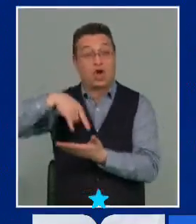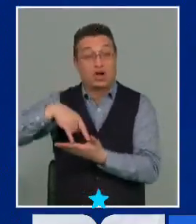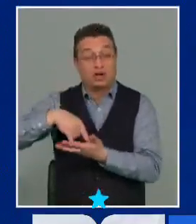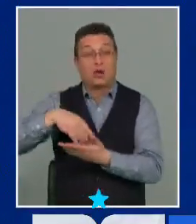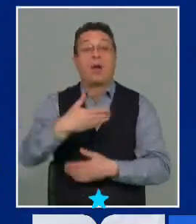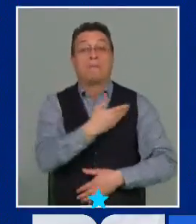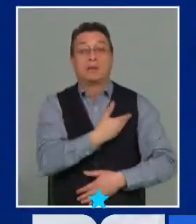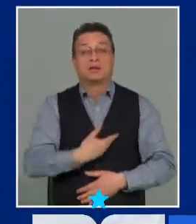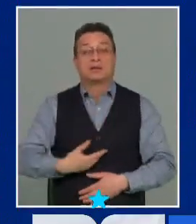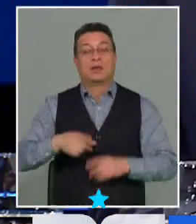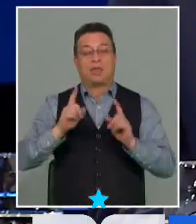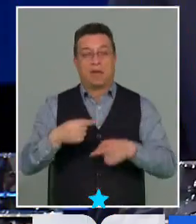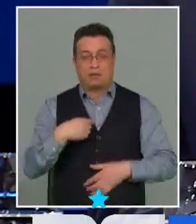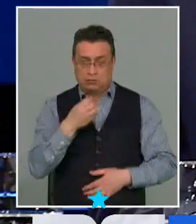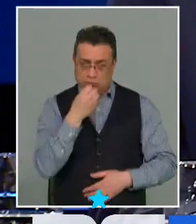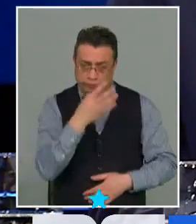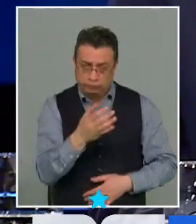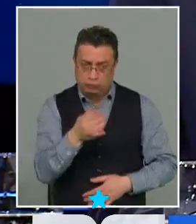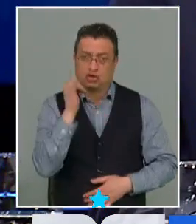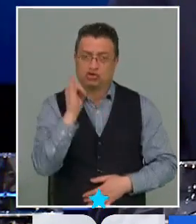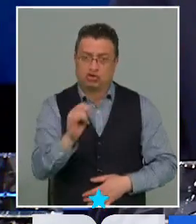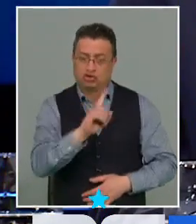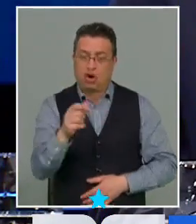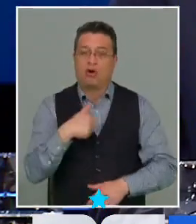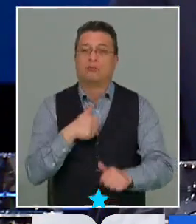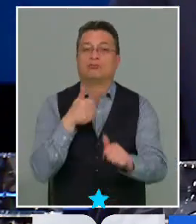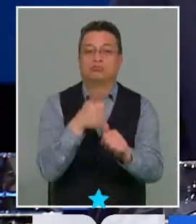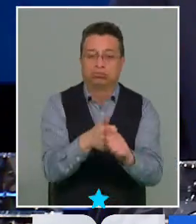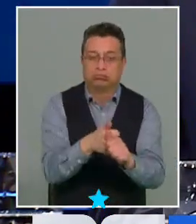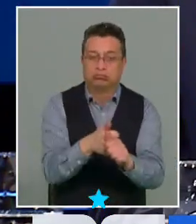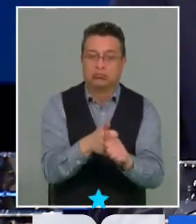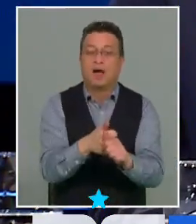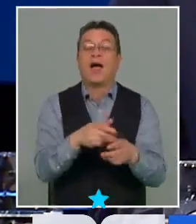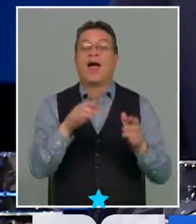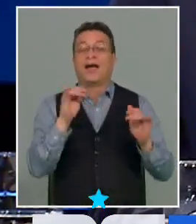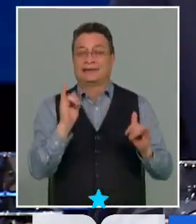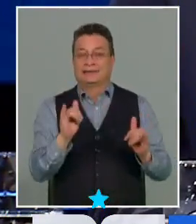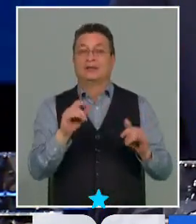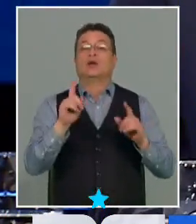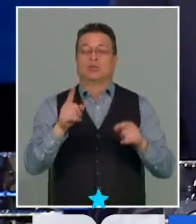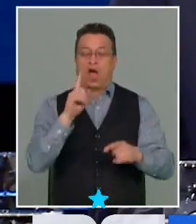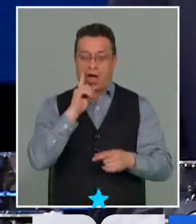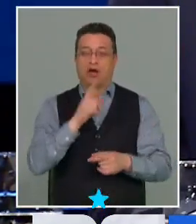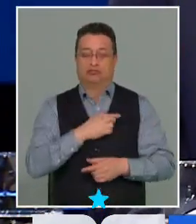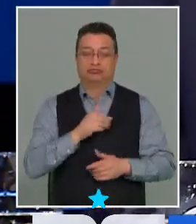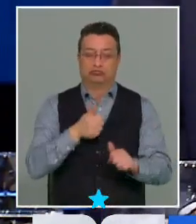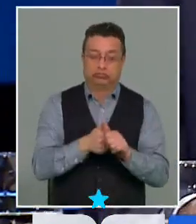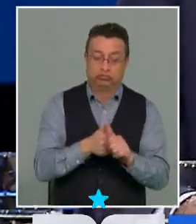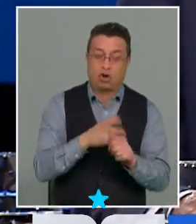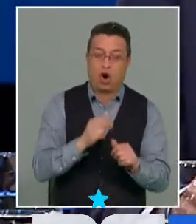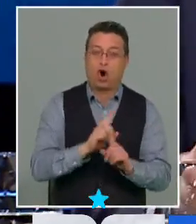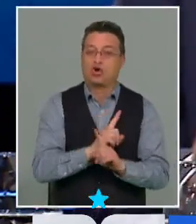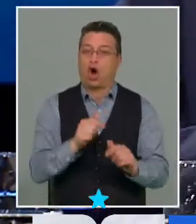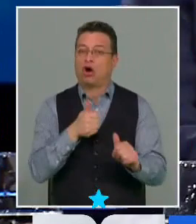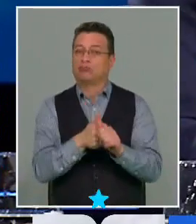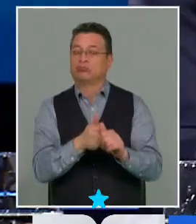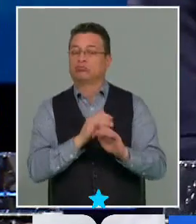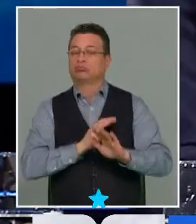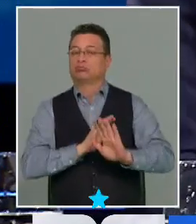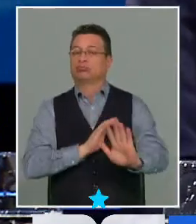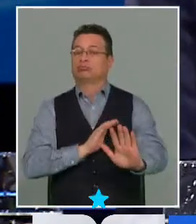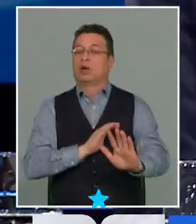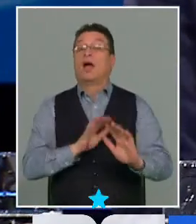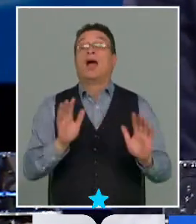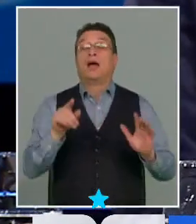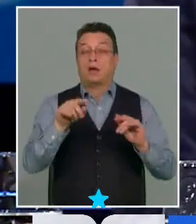el Presidente tiene que expresar su consentimiento, su patrocínio, antes o al término de la discusión en la comisión respectiva, señala. Por lo tanto, no